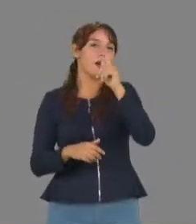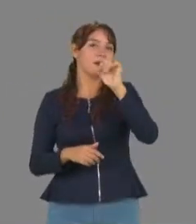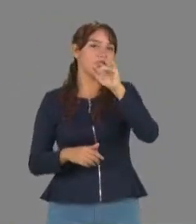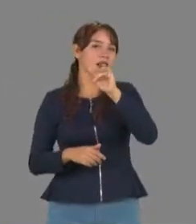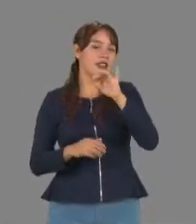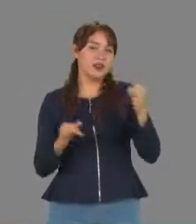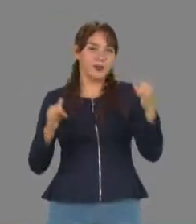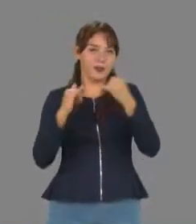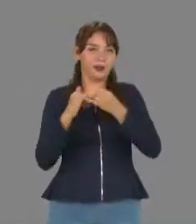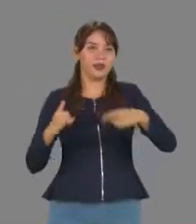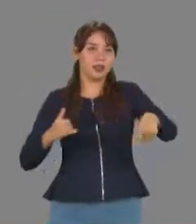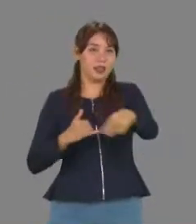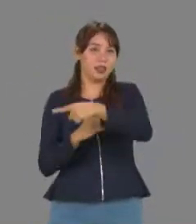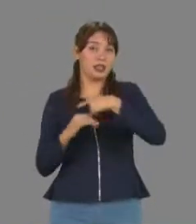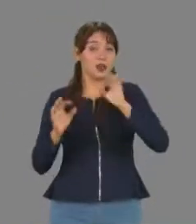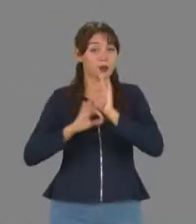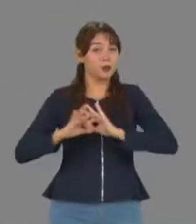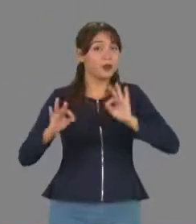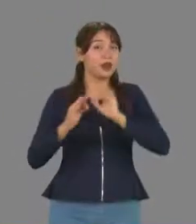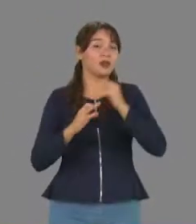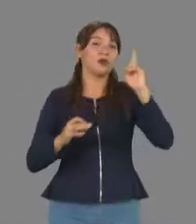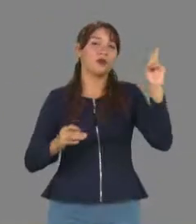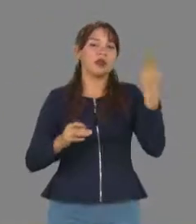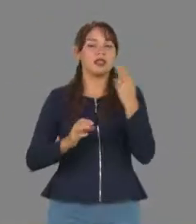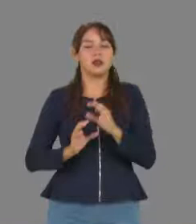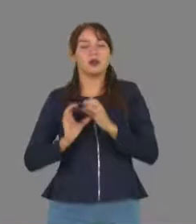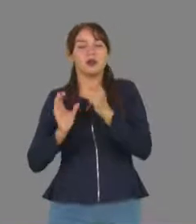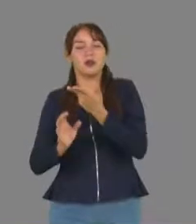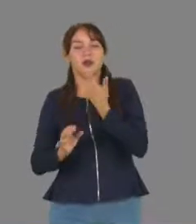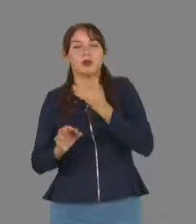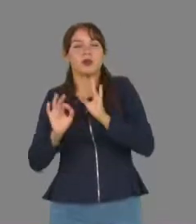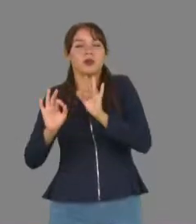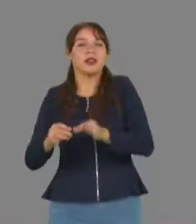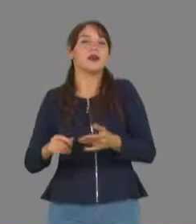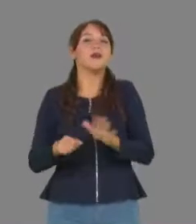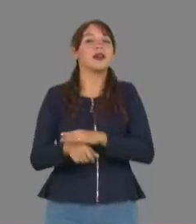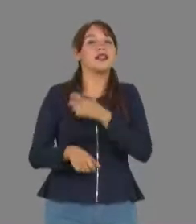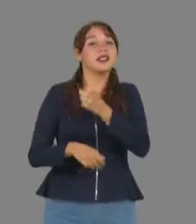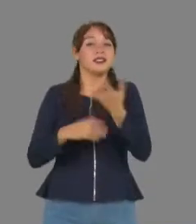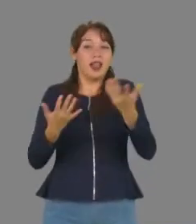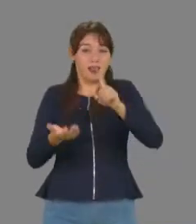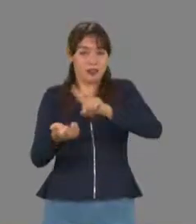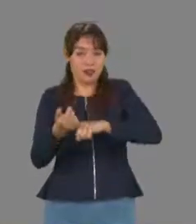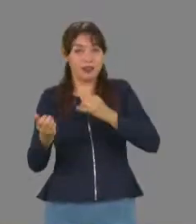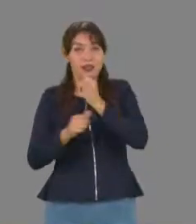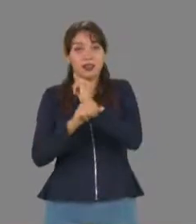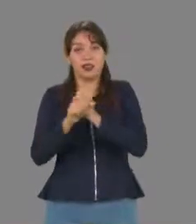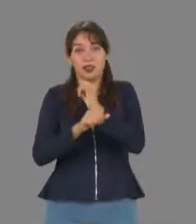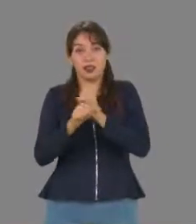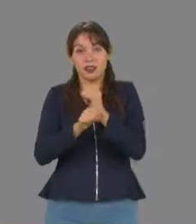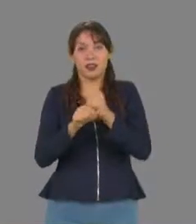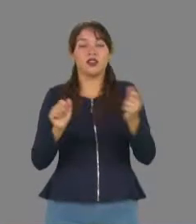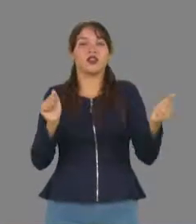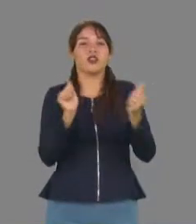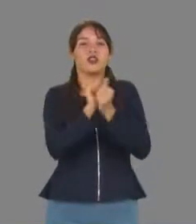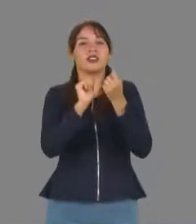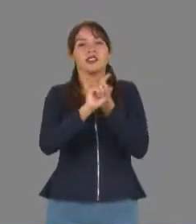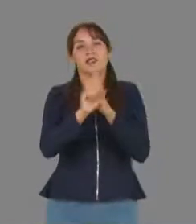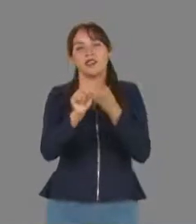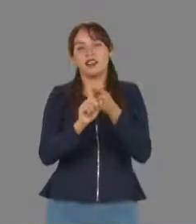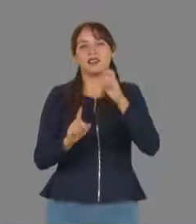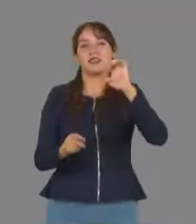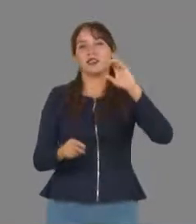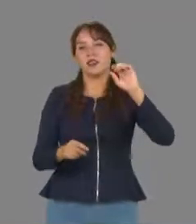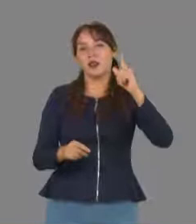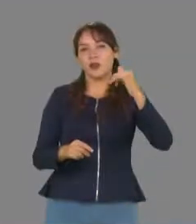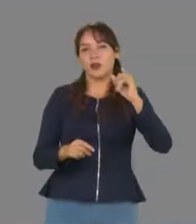lugar importante para nuestra Universidad Autónoma de Tamaulipas, es un lugar donde se llevan a cabo investigaciones relacionadas con el área de ecología